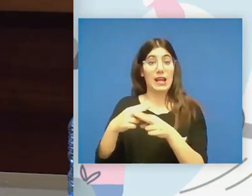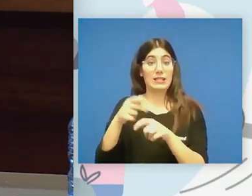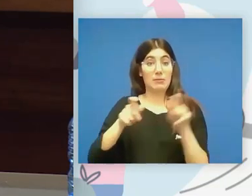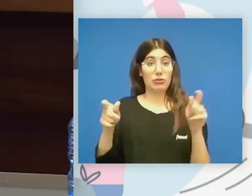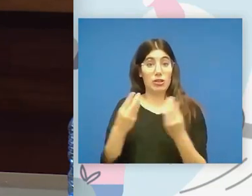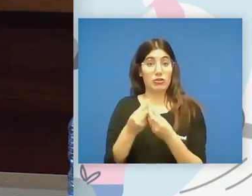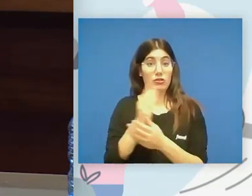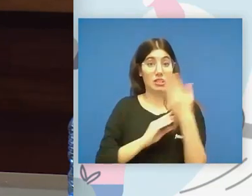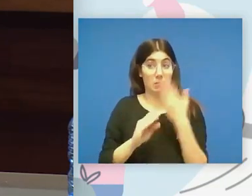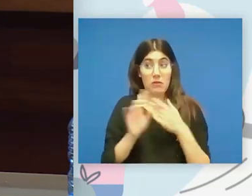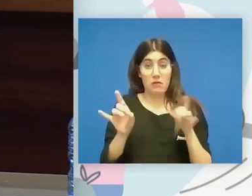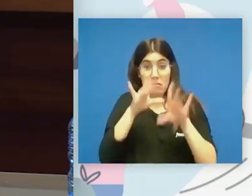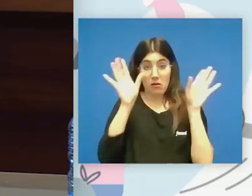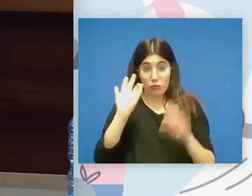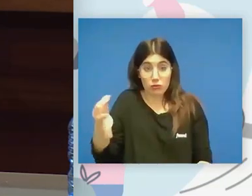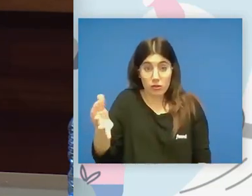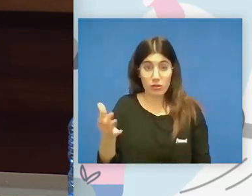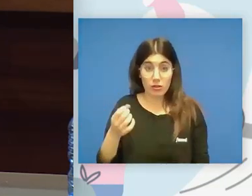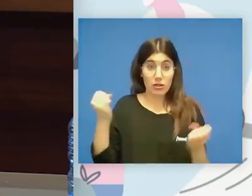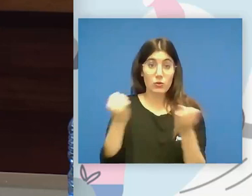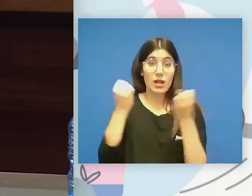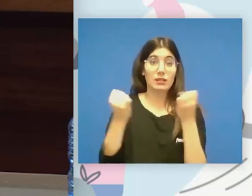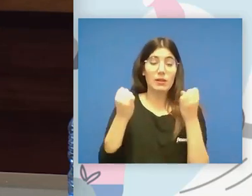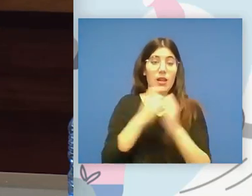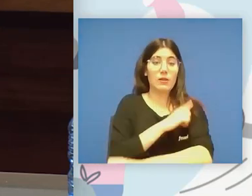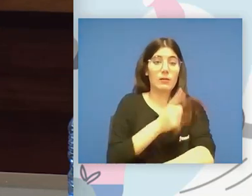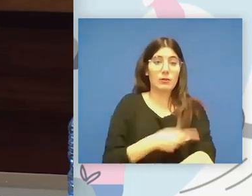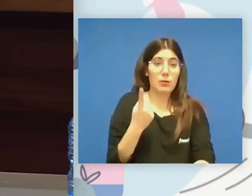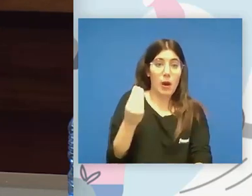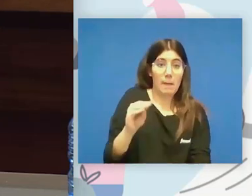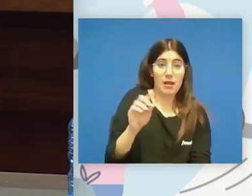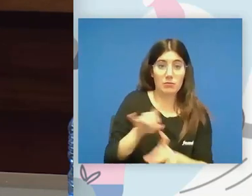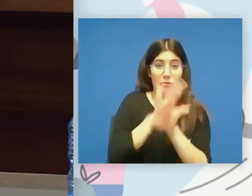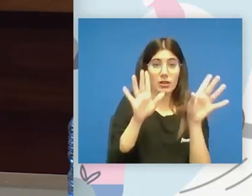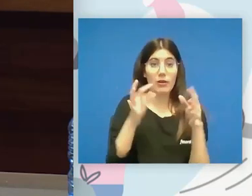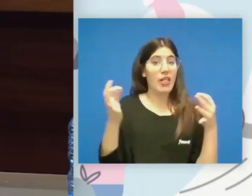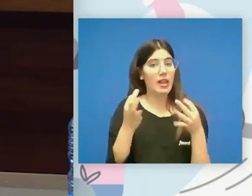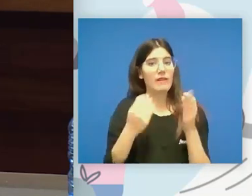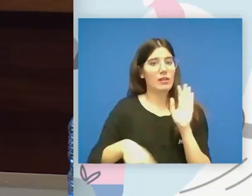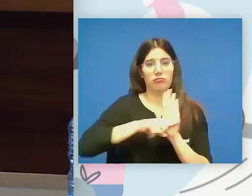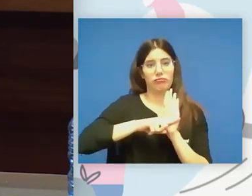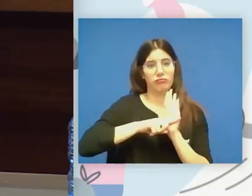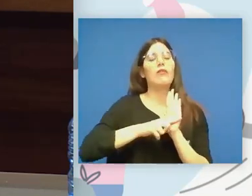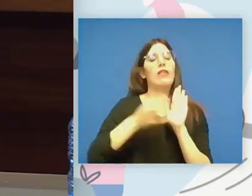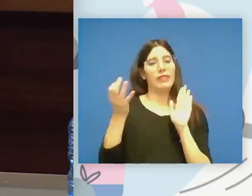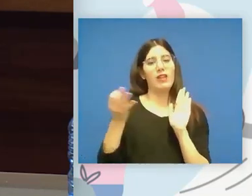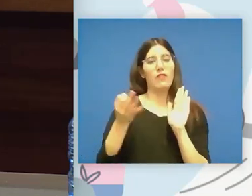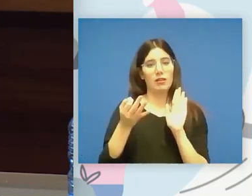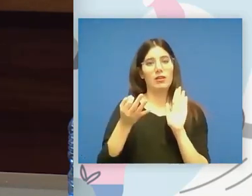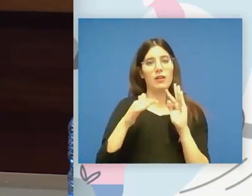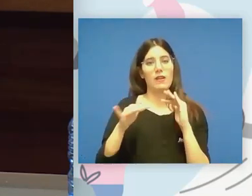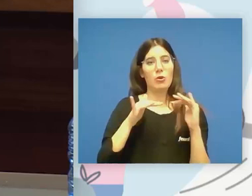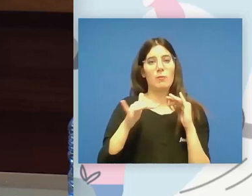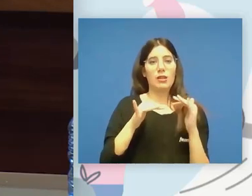una es una actividad deportiva más por supuesto y que tiene que estar que formar parte del movimiento paralímpico y